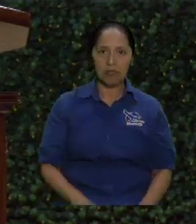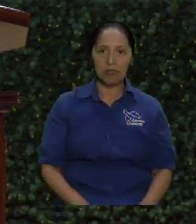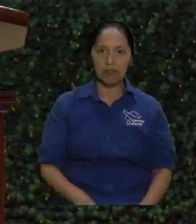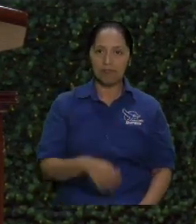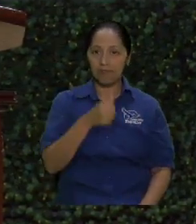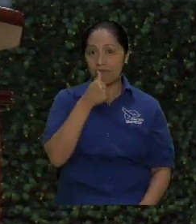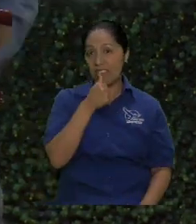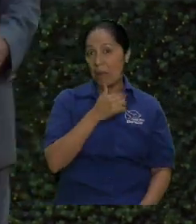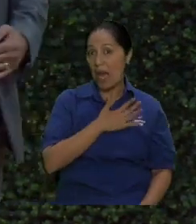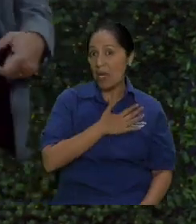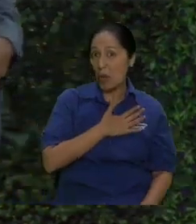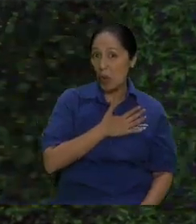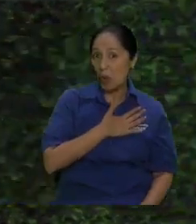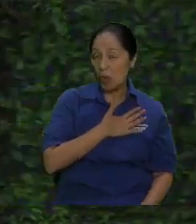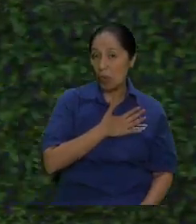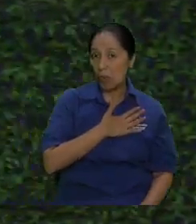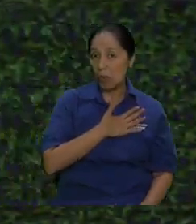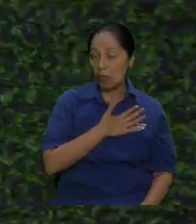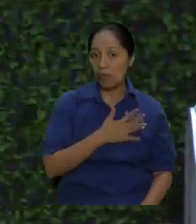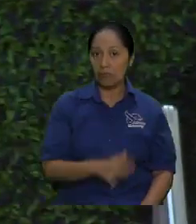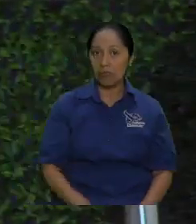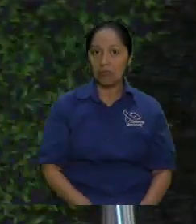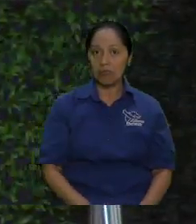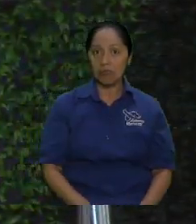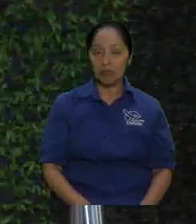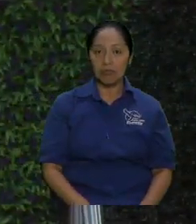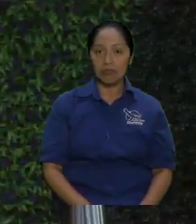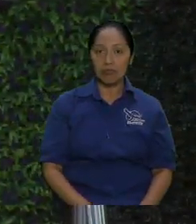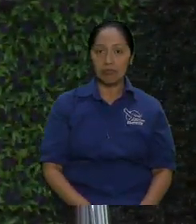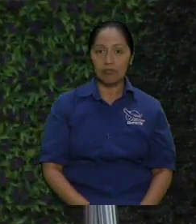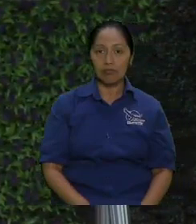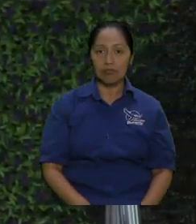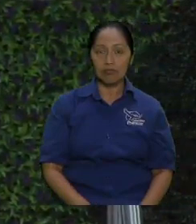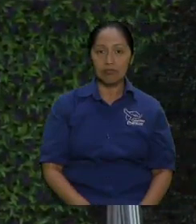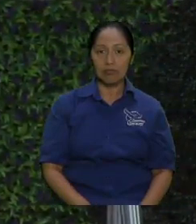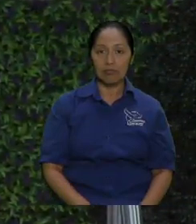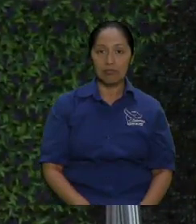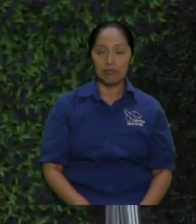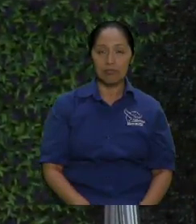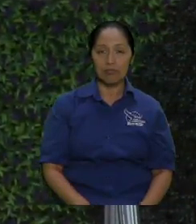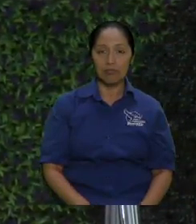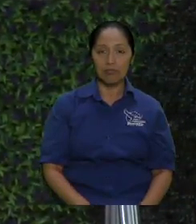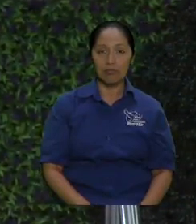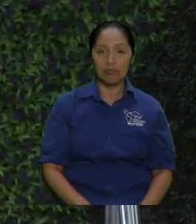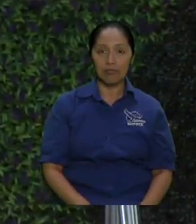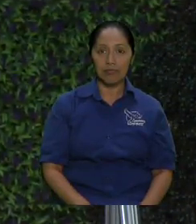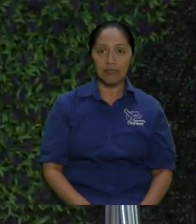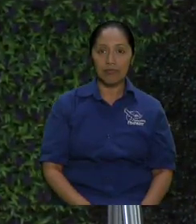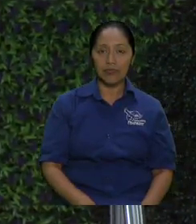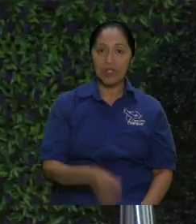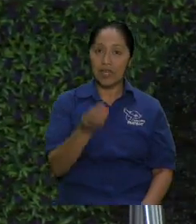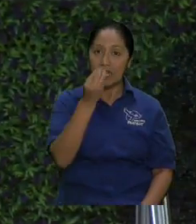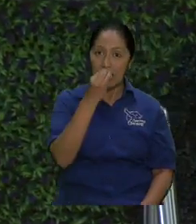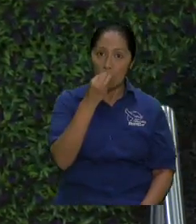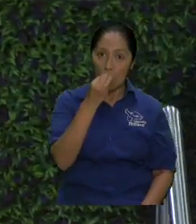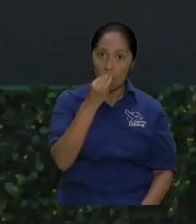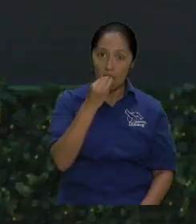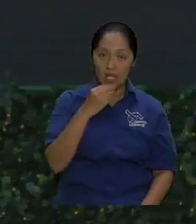Me han dicho que es fish, ¿verdad? Es así como, como, son huevecillos de